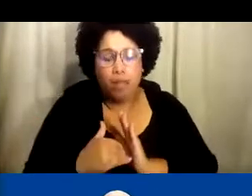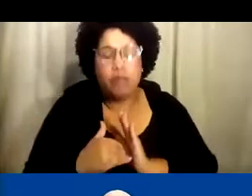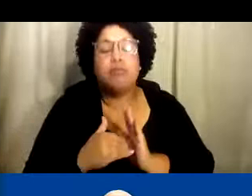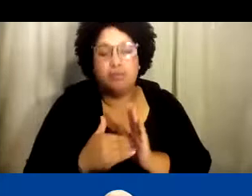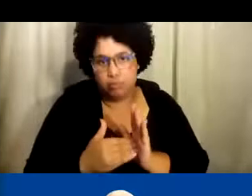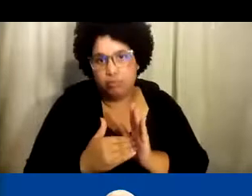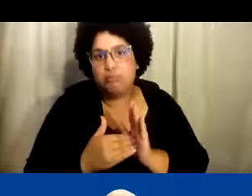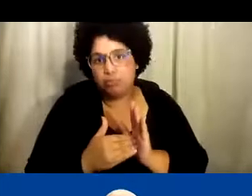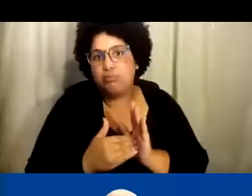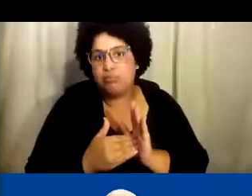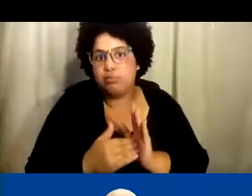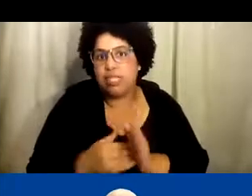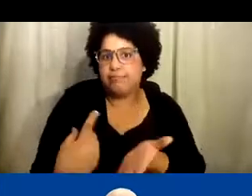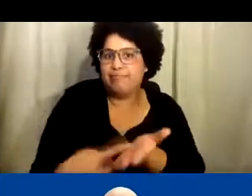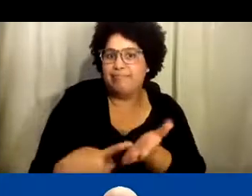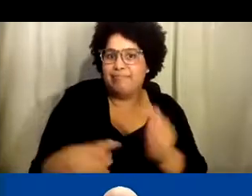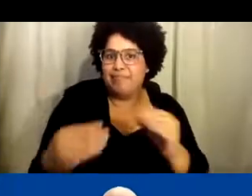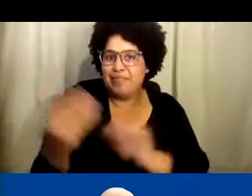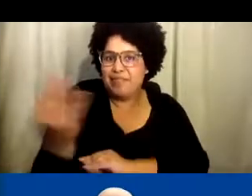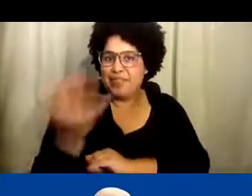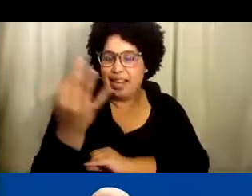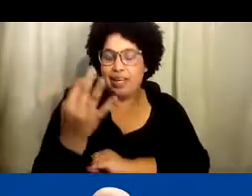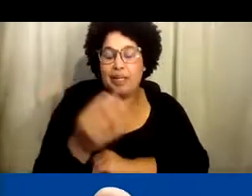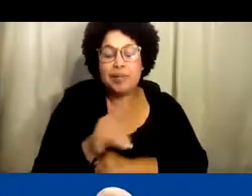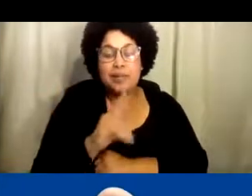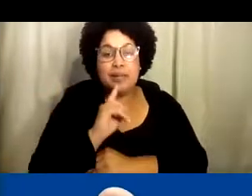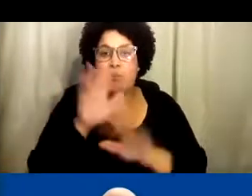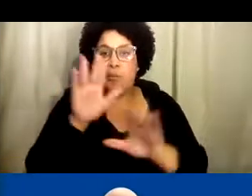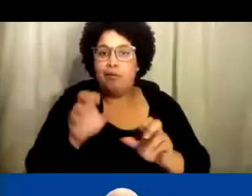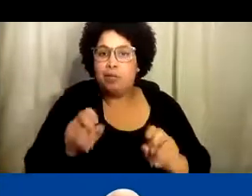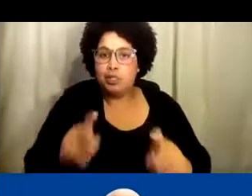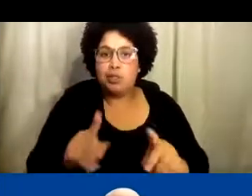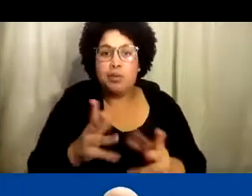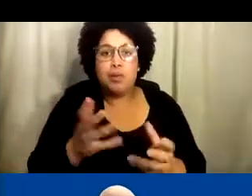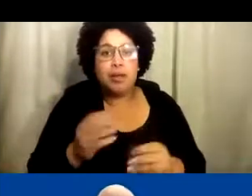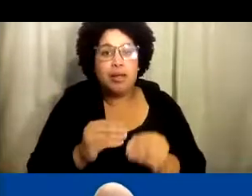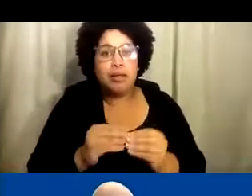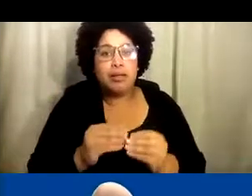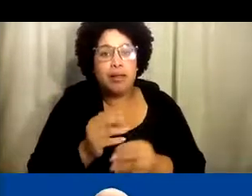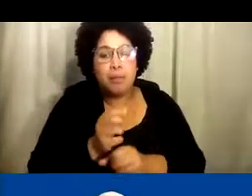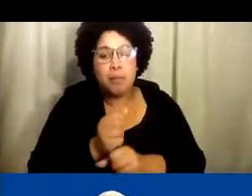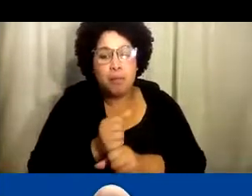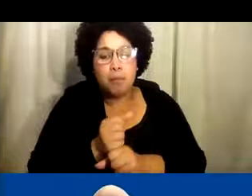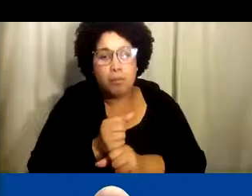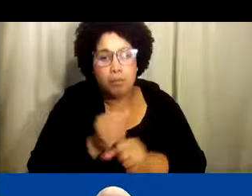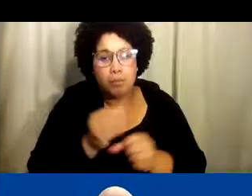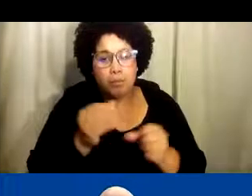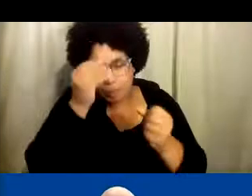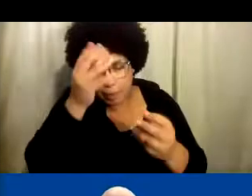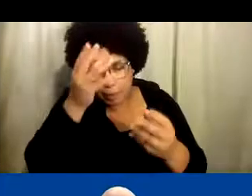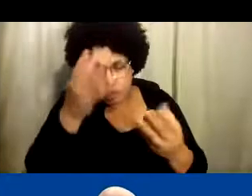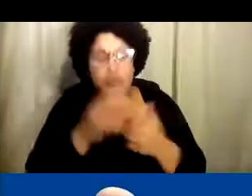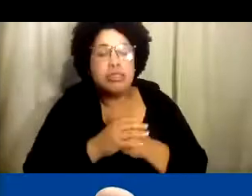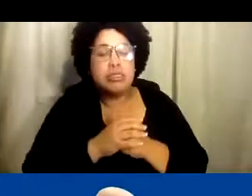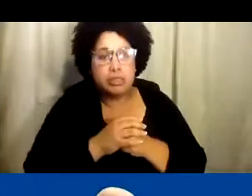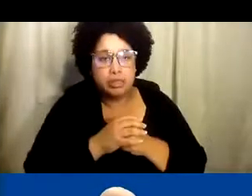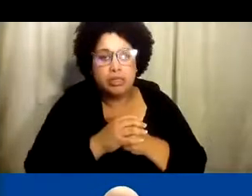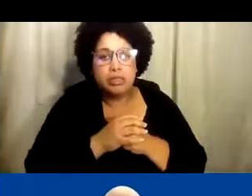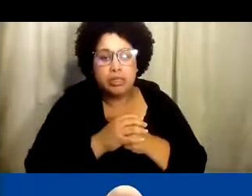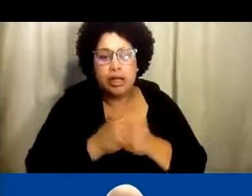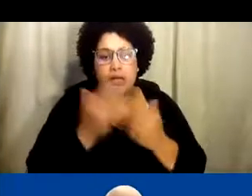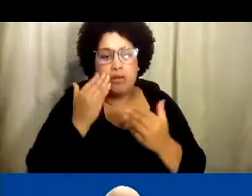reintegración. Así que es una oportunidad excelente, pero aún así vamos a hacer lo mejor de nuestra parte para poder proporcionarles información.